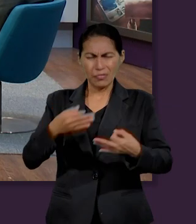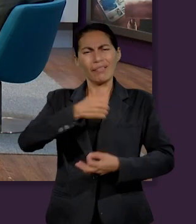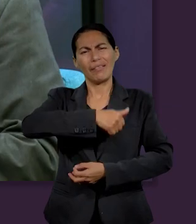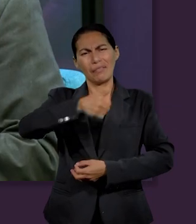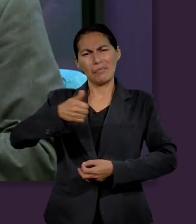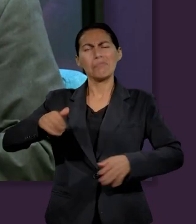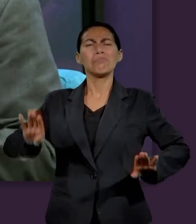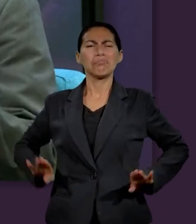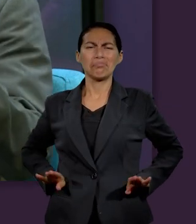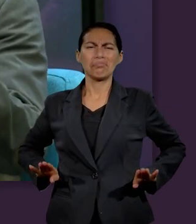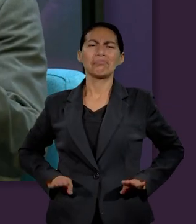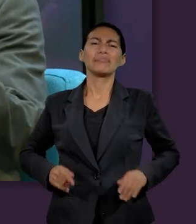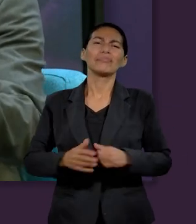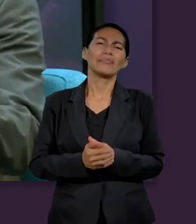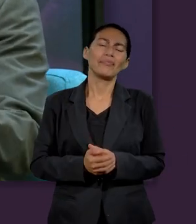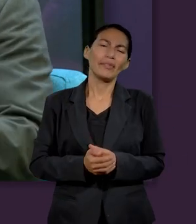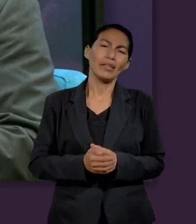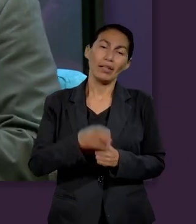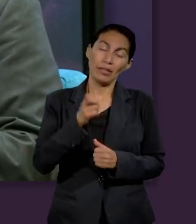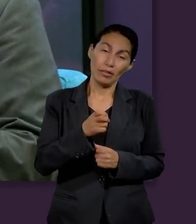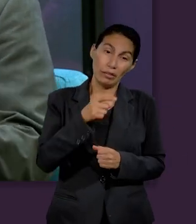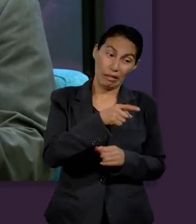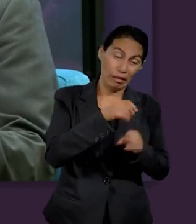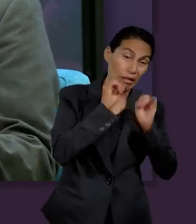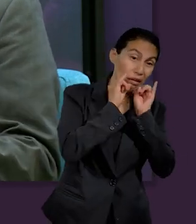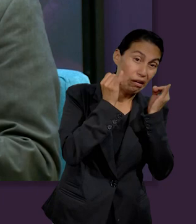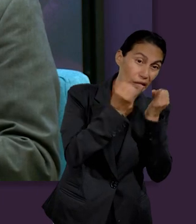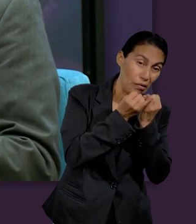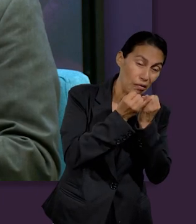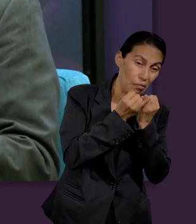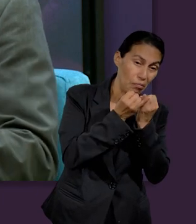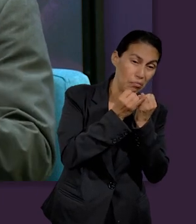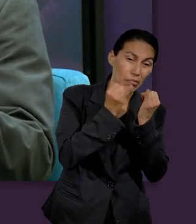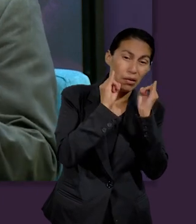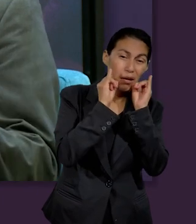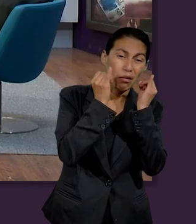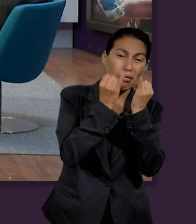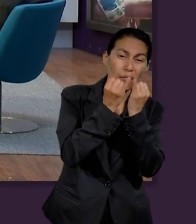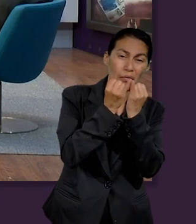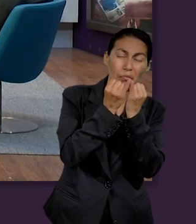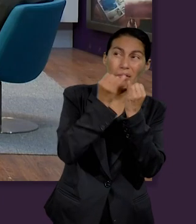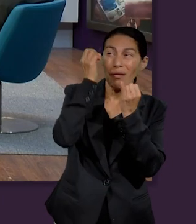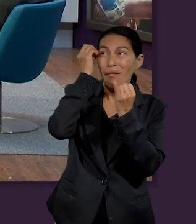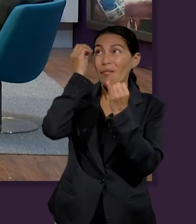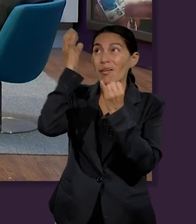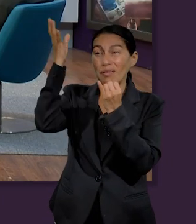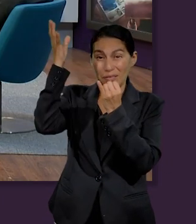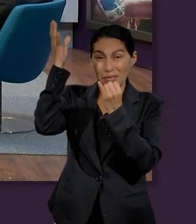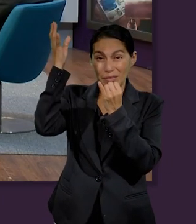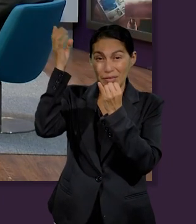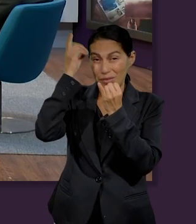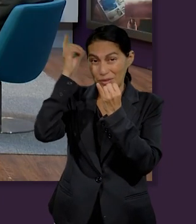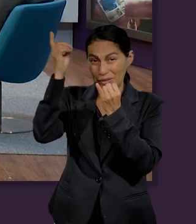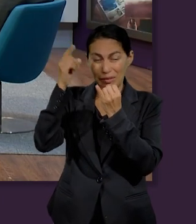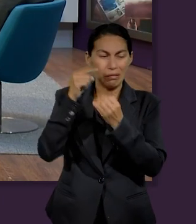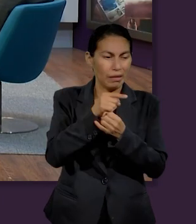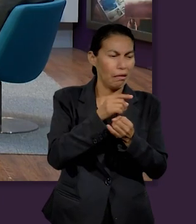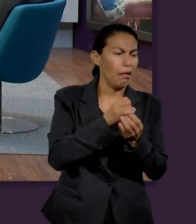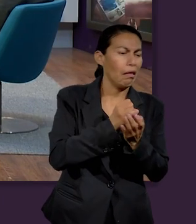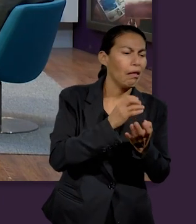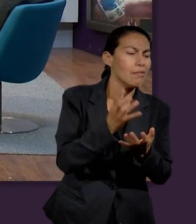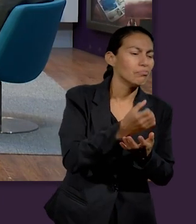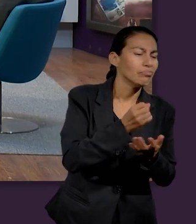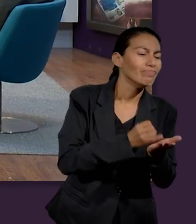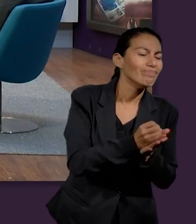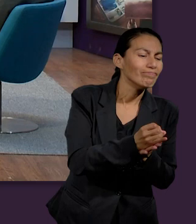Jacob había puesto su mirada en lo terrenal que olvidó que el Señor era quien debía